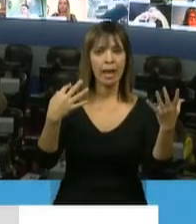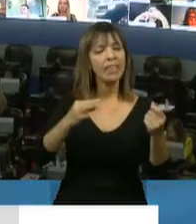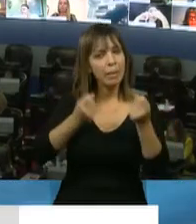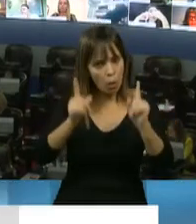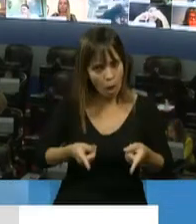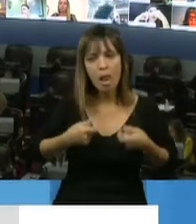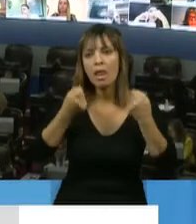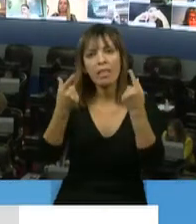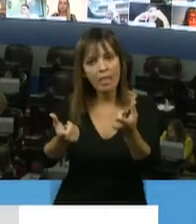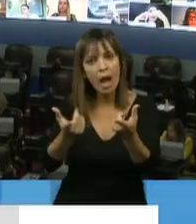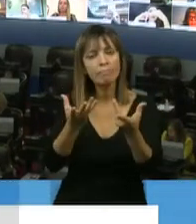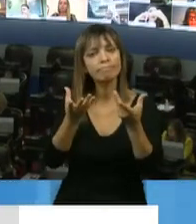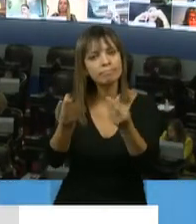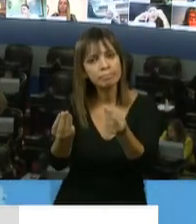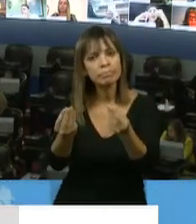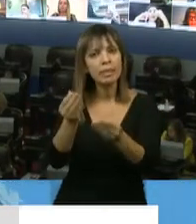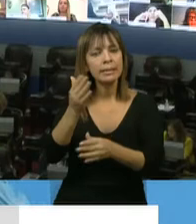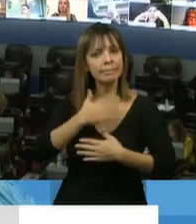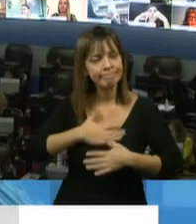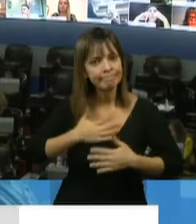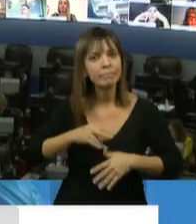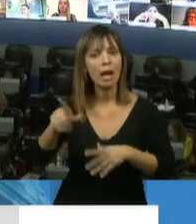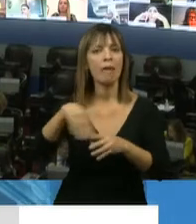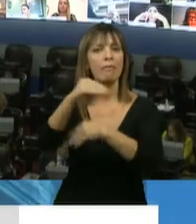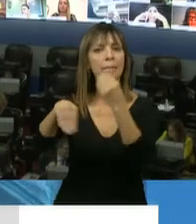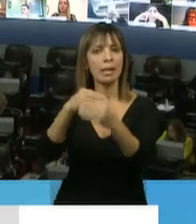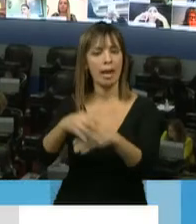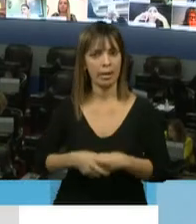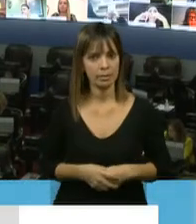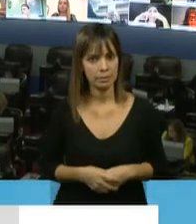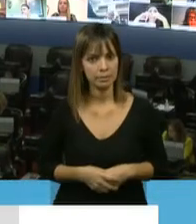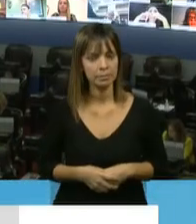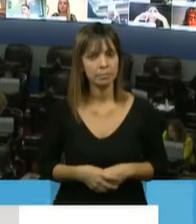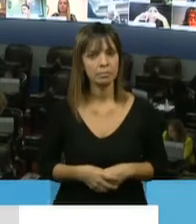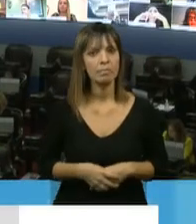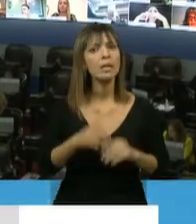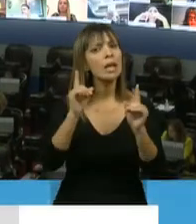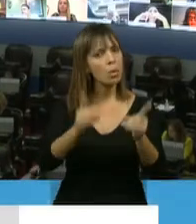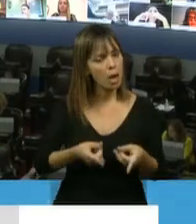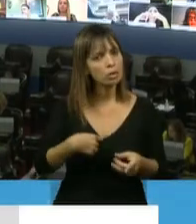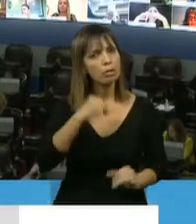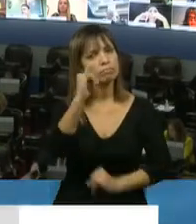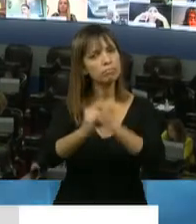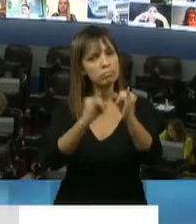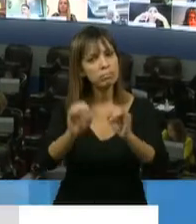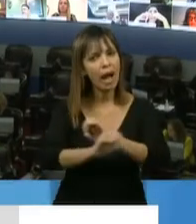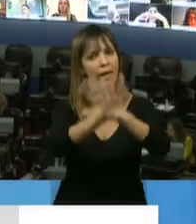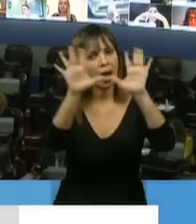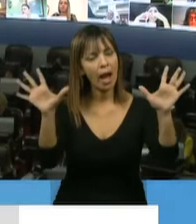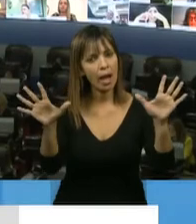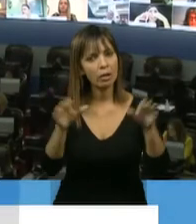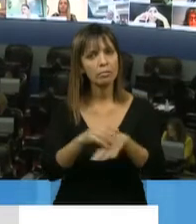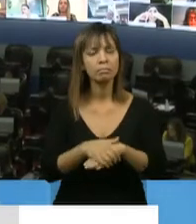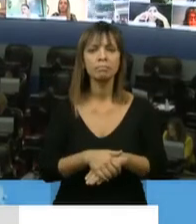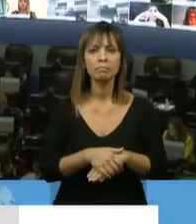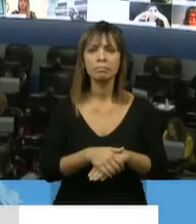a los familiares de las víctimas. Sin embargo, quiero dejar claro que no podemos perder de vista